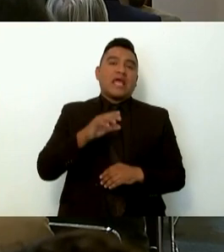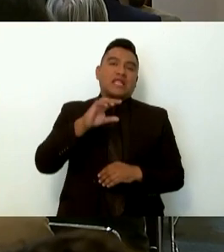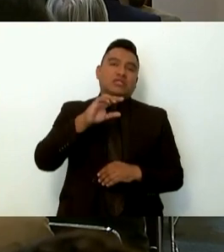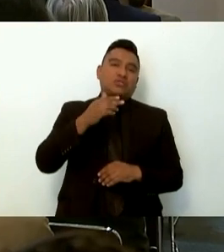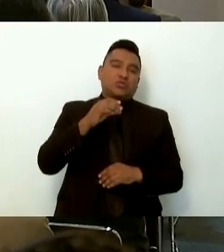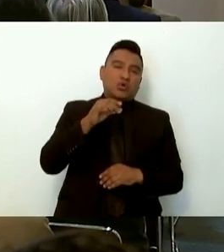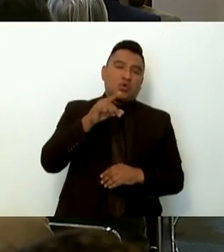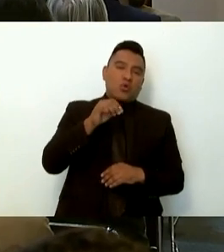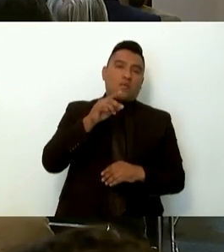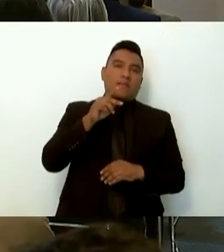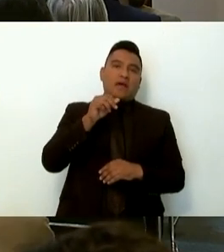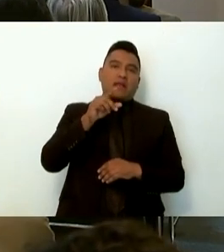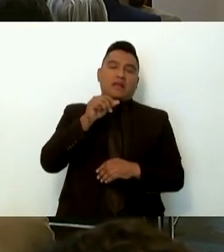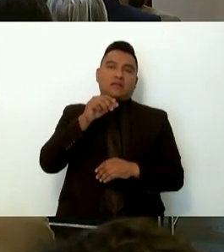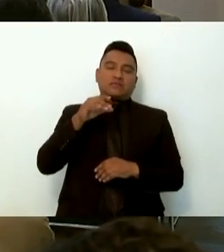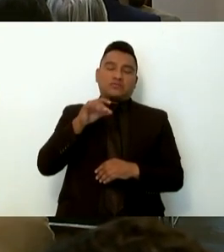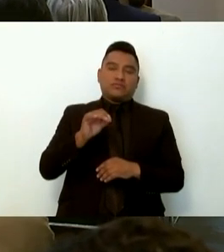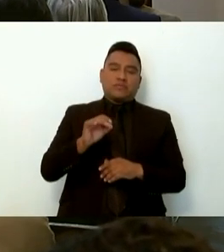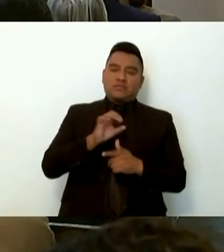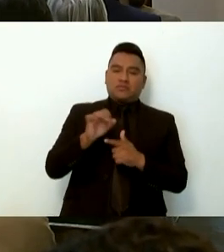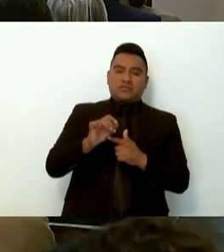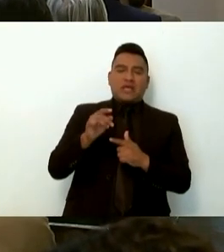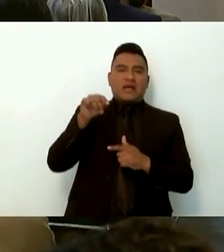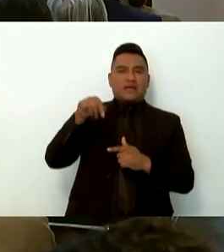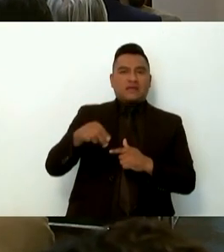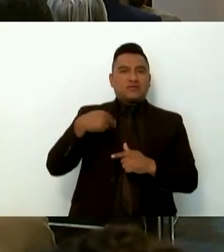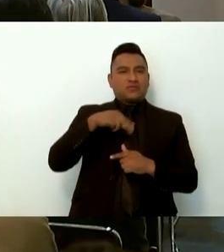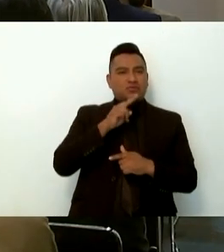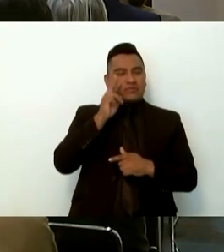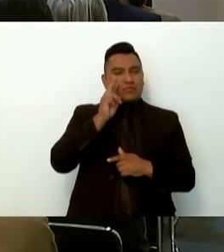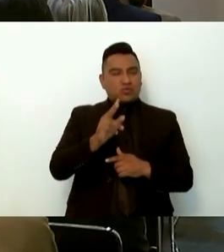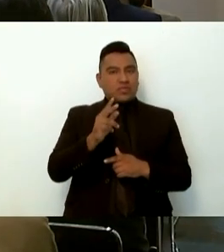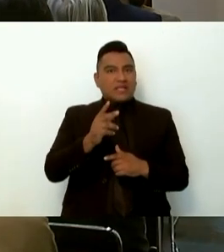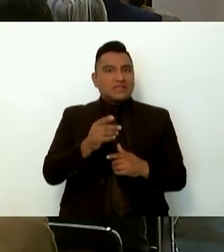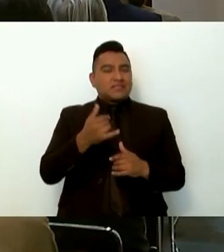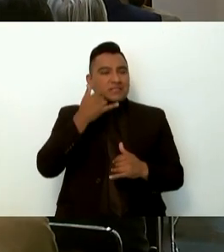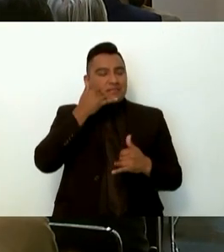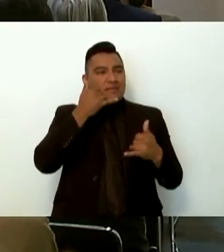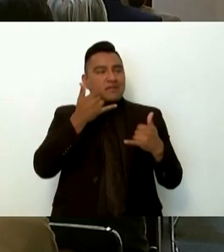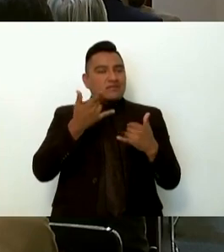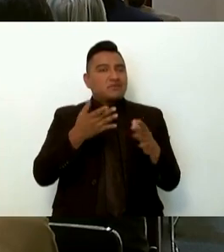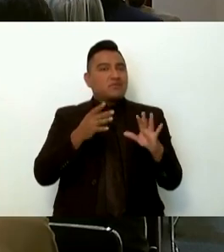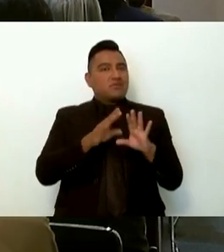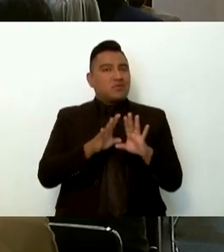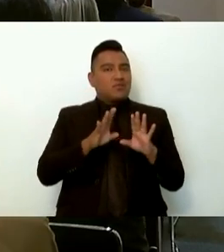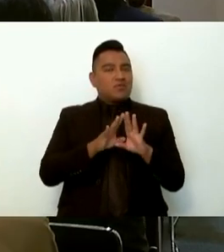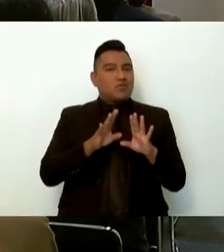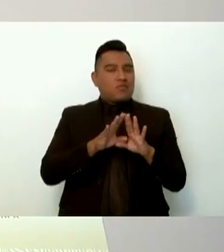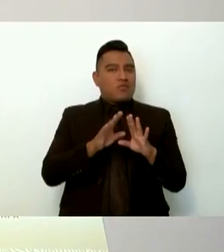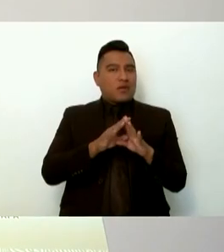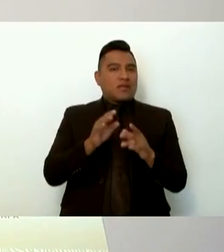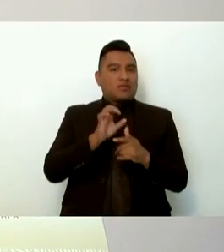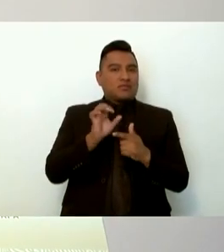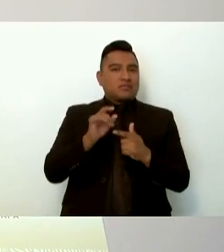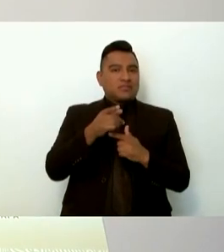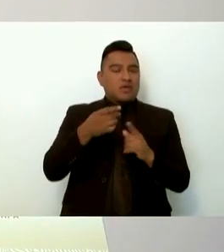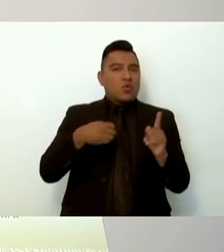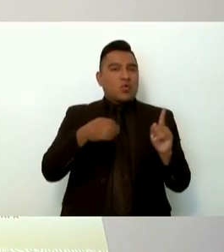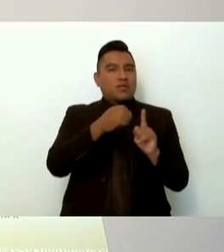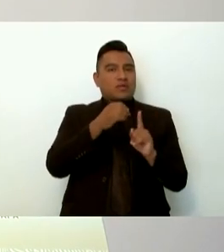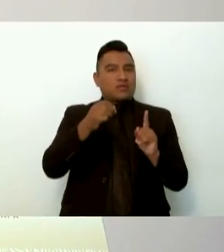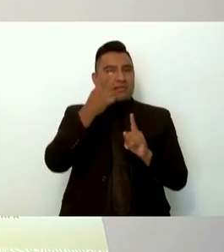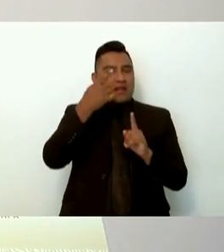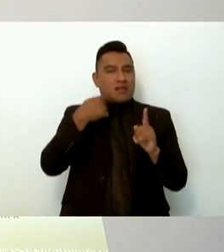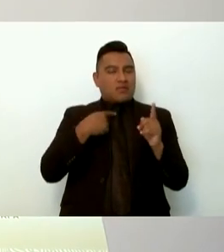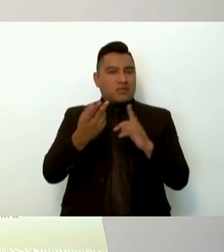Palacio. Aquí, pueden ver las llamadas como el Silver, dice, está bien, ordena Maromas que organice a todos los del